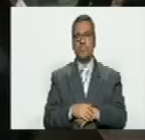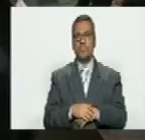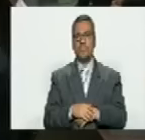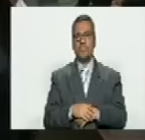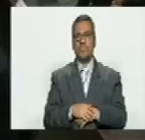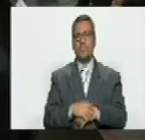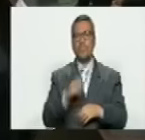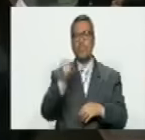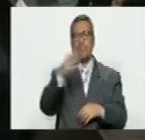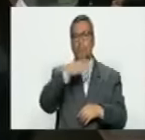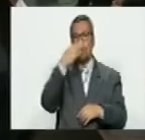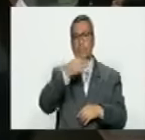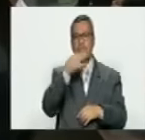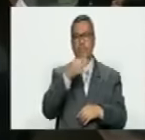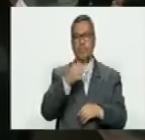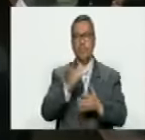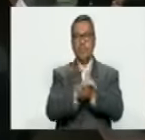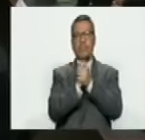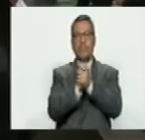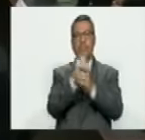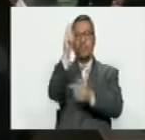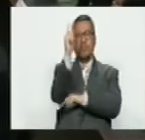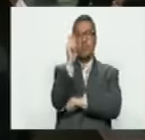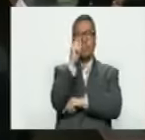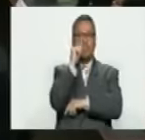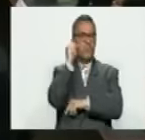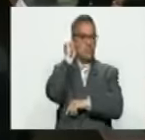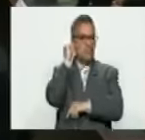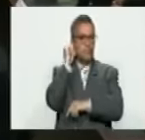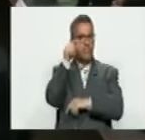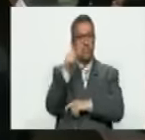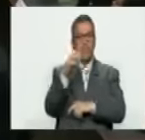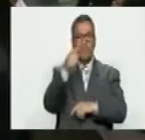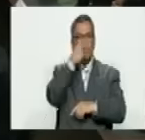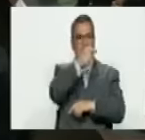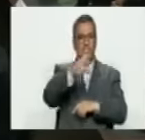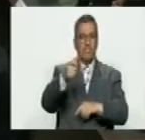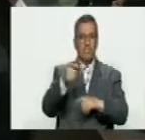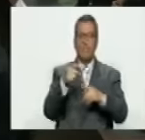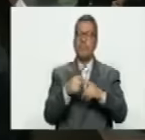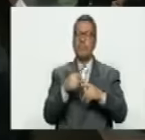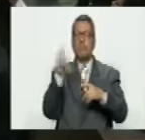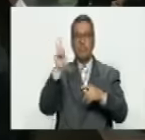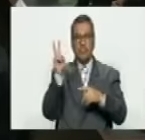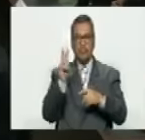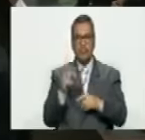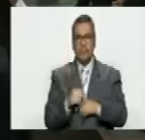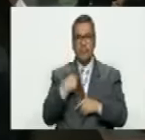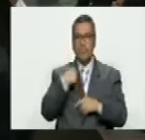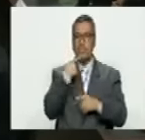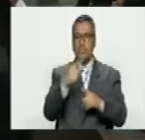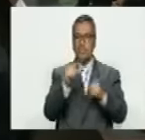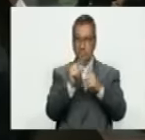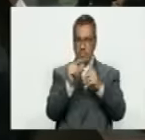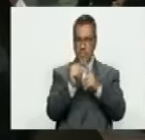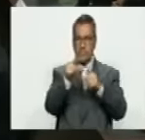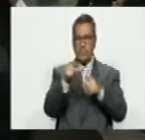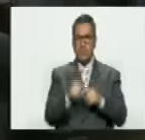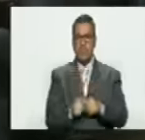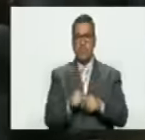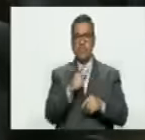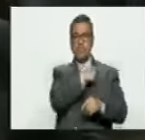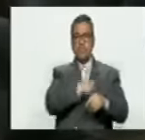Bueno, buenas tardes, colegas parlamentarios, colegas parlamentarias, pueblo de Venezuela. Yo pido el derecho de palabra, señor